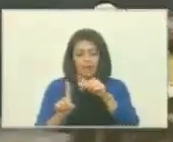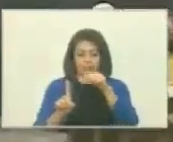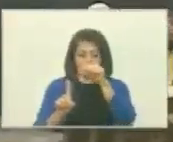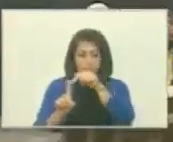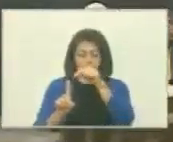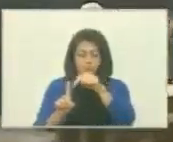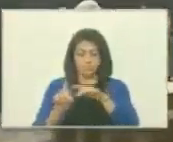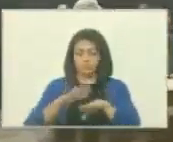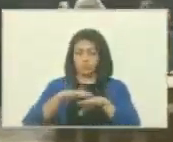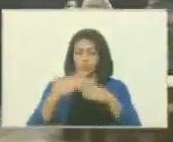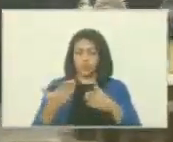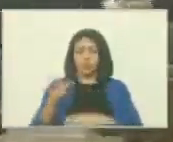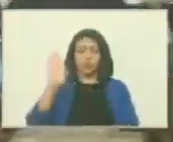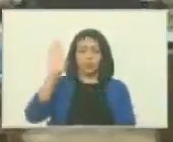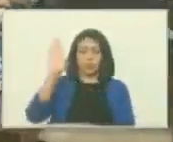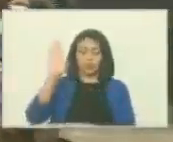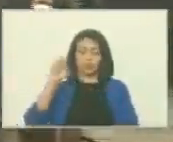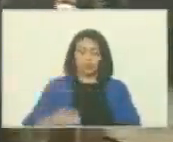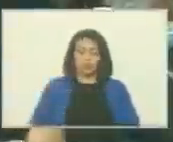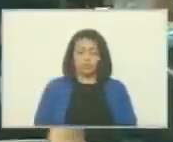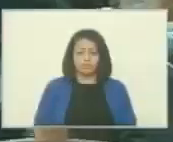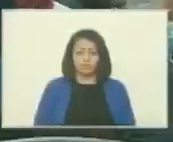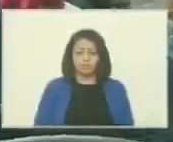a los efectos de su juramentación.